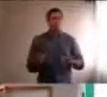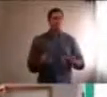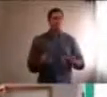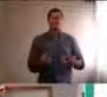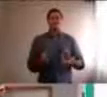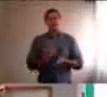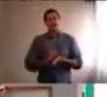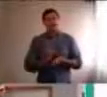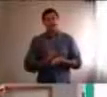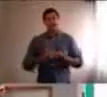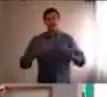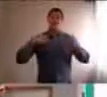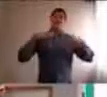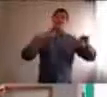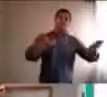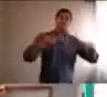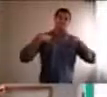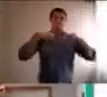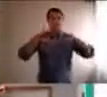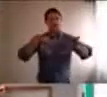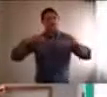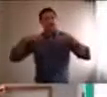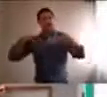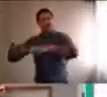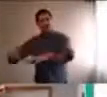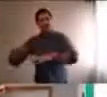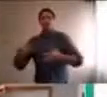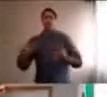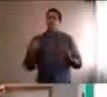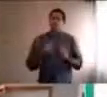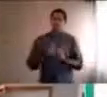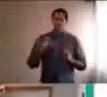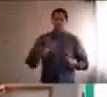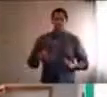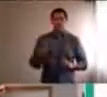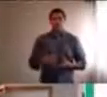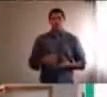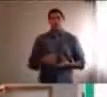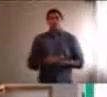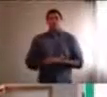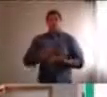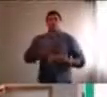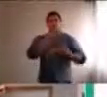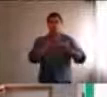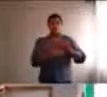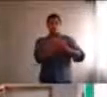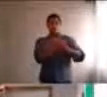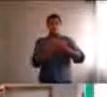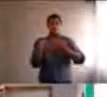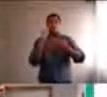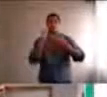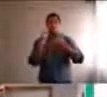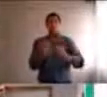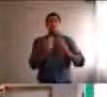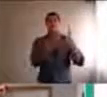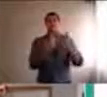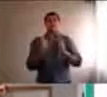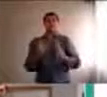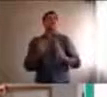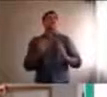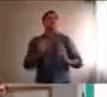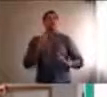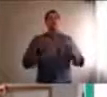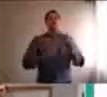dentro de, de familias, dentro de estas rutinas, y este organizador, también puede servir, para poder asentar esto, y también,